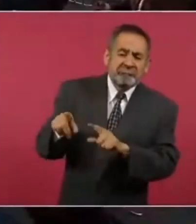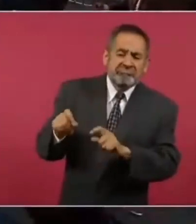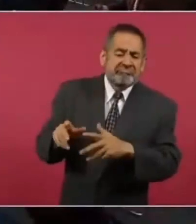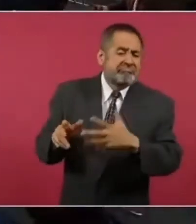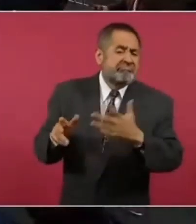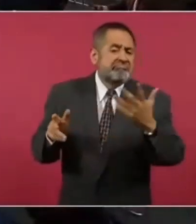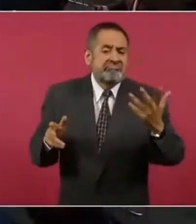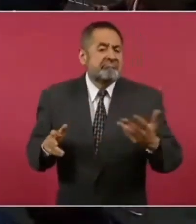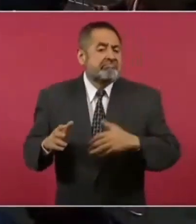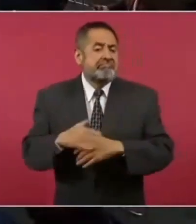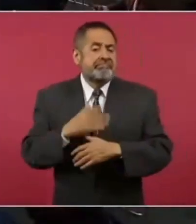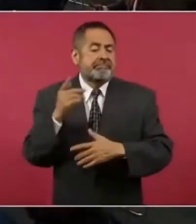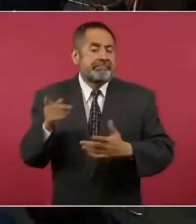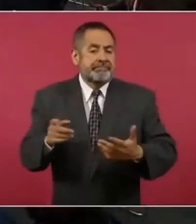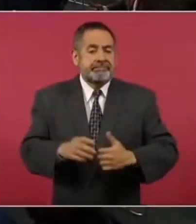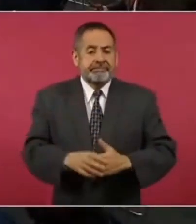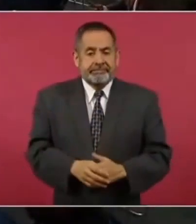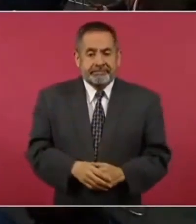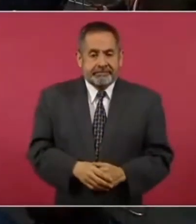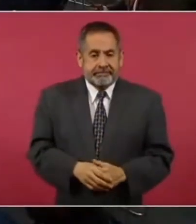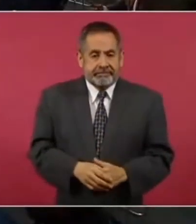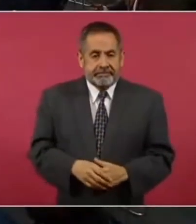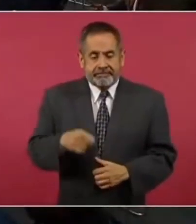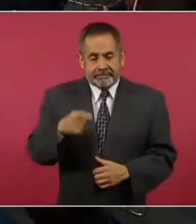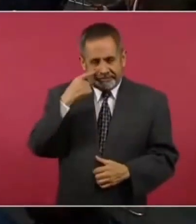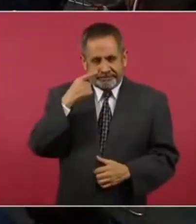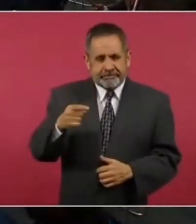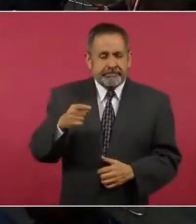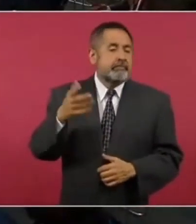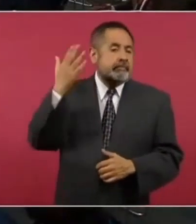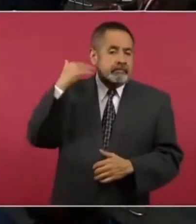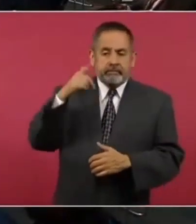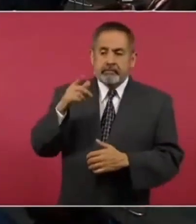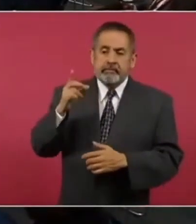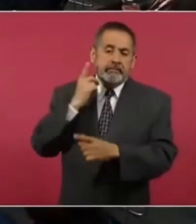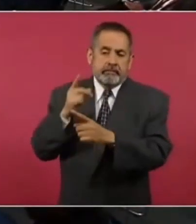establecida la reelección